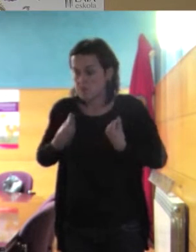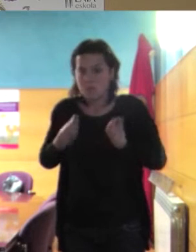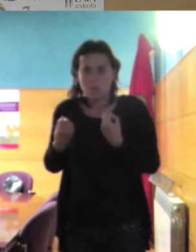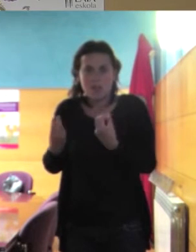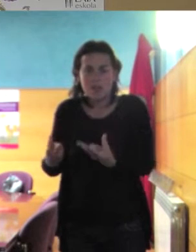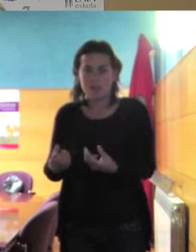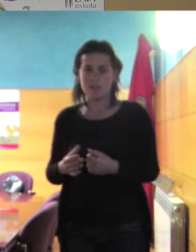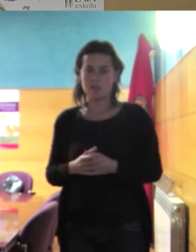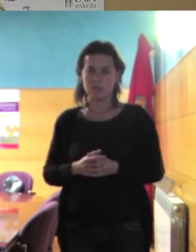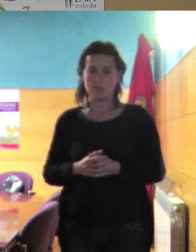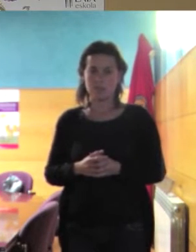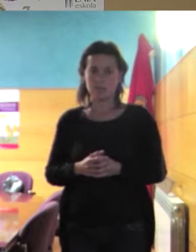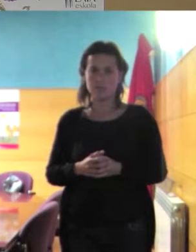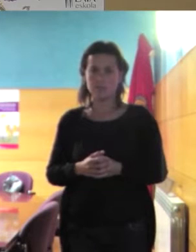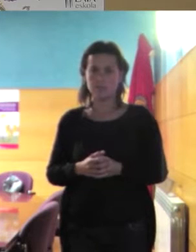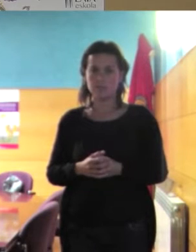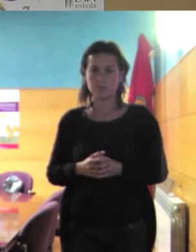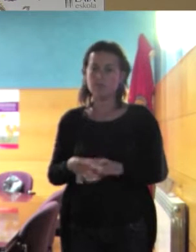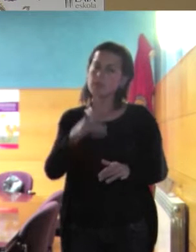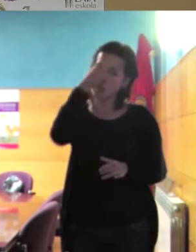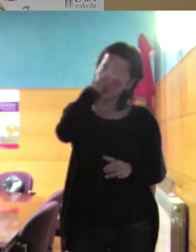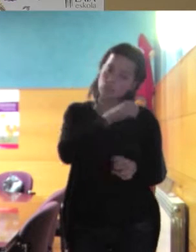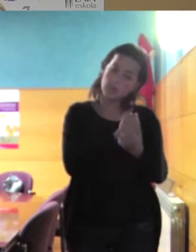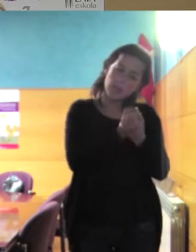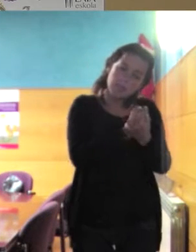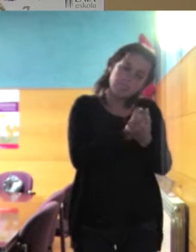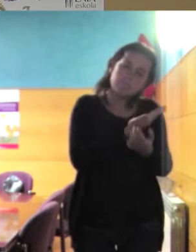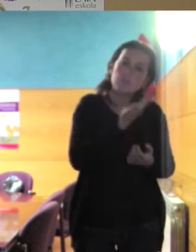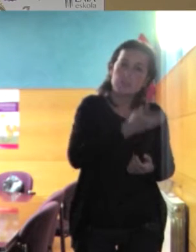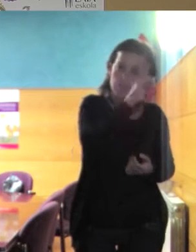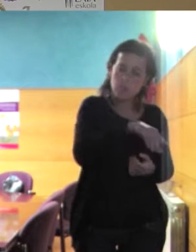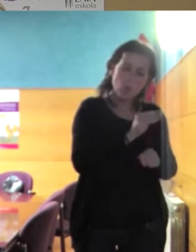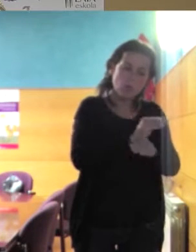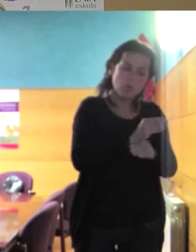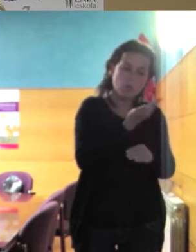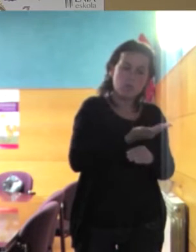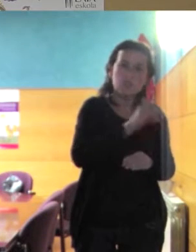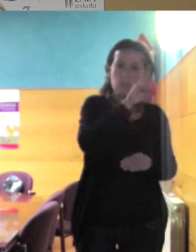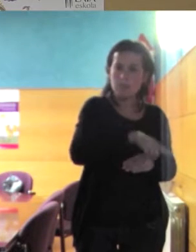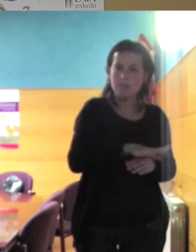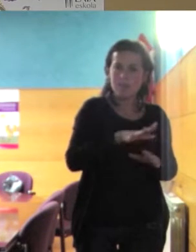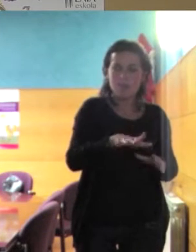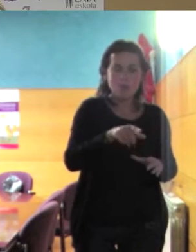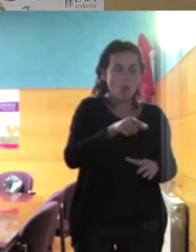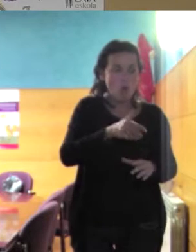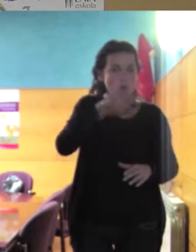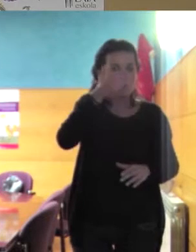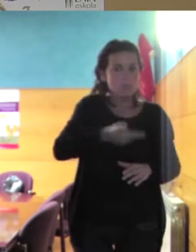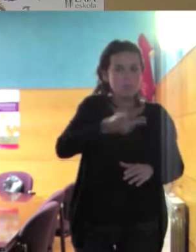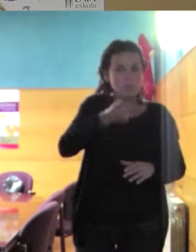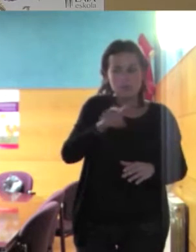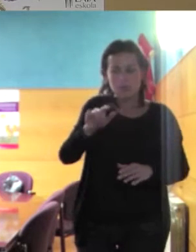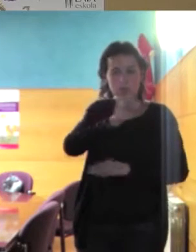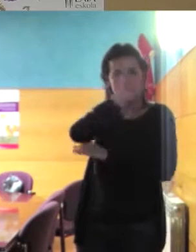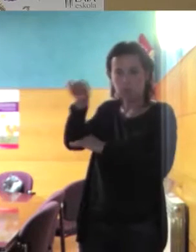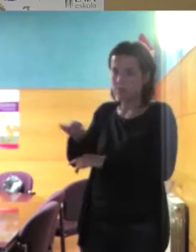sentido para los hombres también es importante el amor y el cuidado pero de ninguna manera con esa importancia que nos